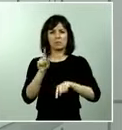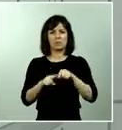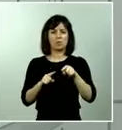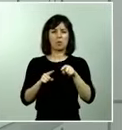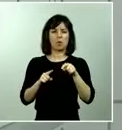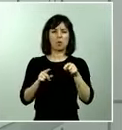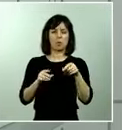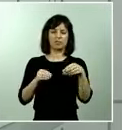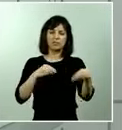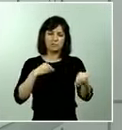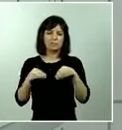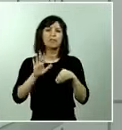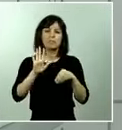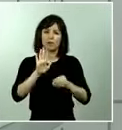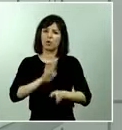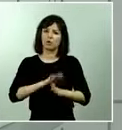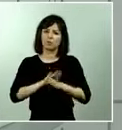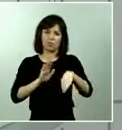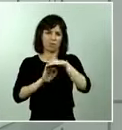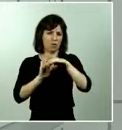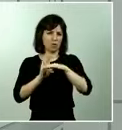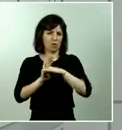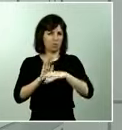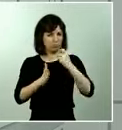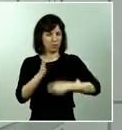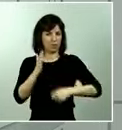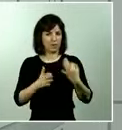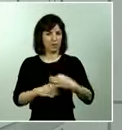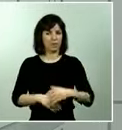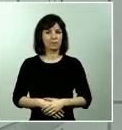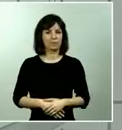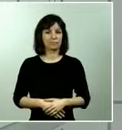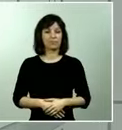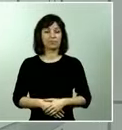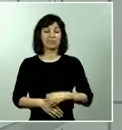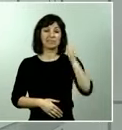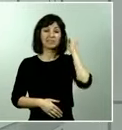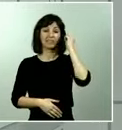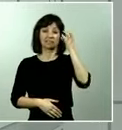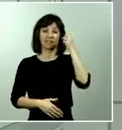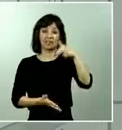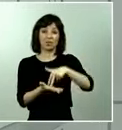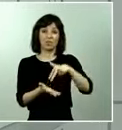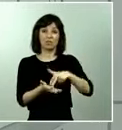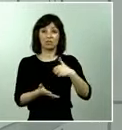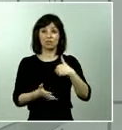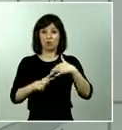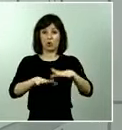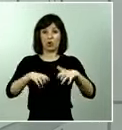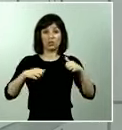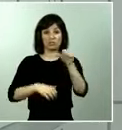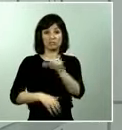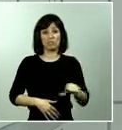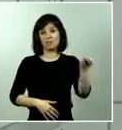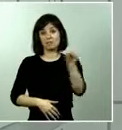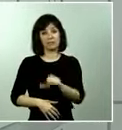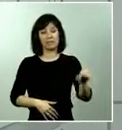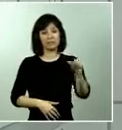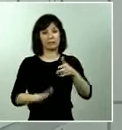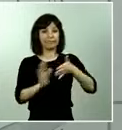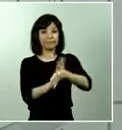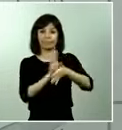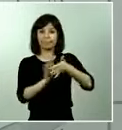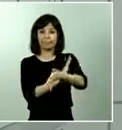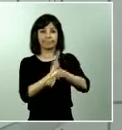medidas drásticas y respecto a las comparecencias pues yo comparezco semanalmente en el Congreso y doy explicación y cumplida cuenta de todo aquello que ha